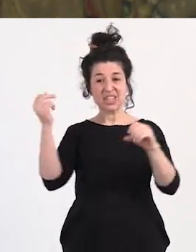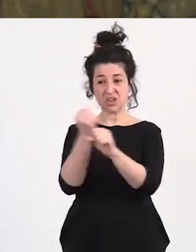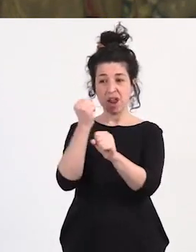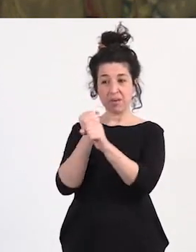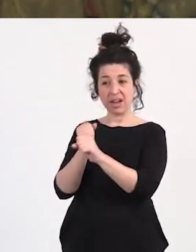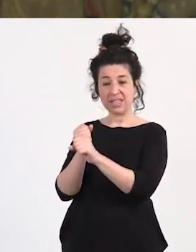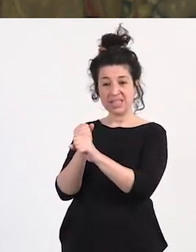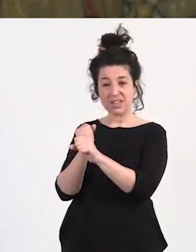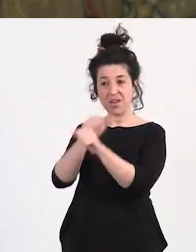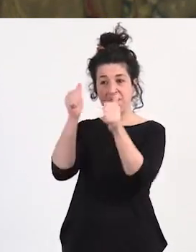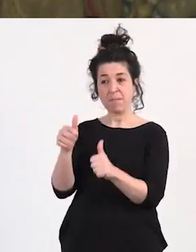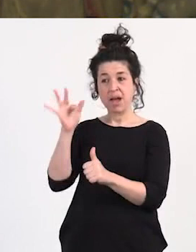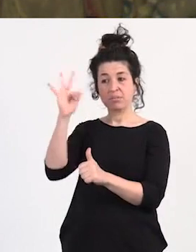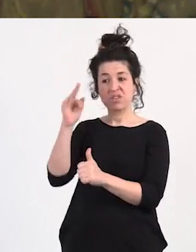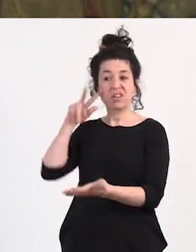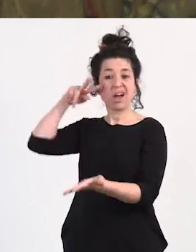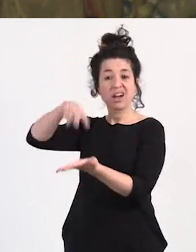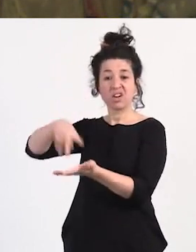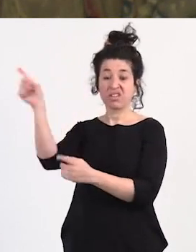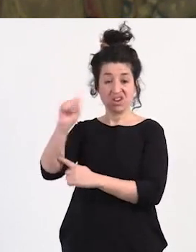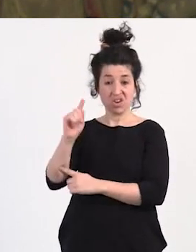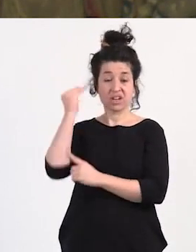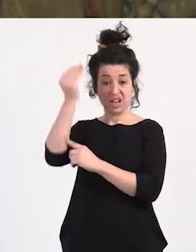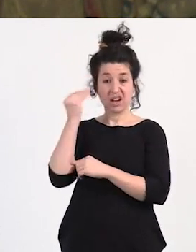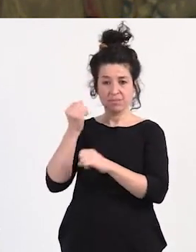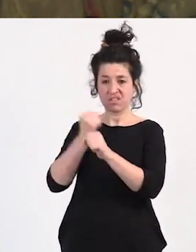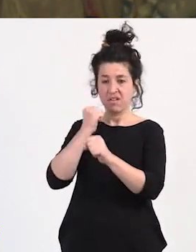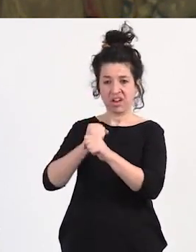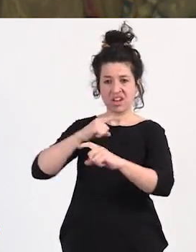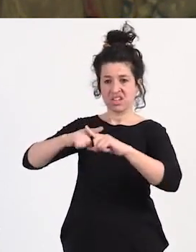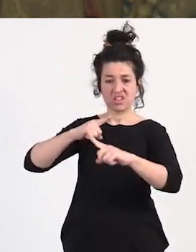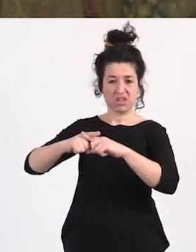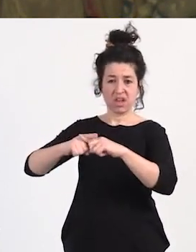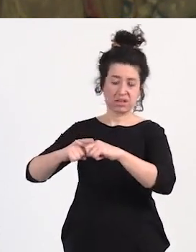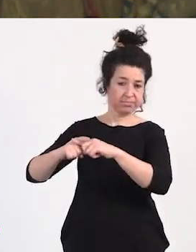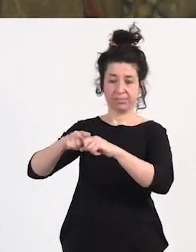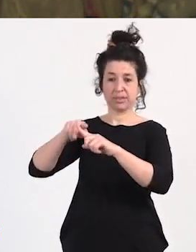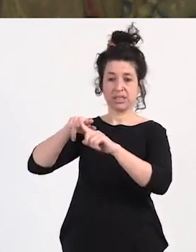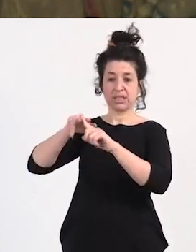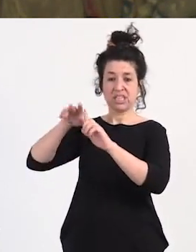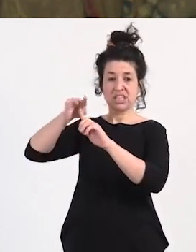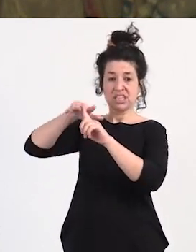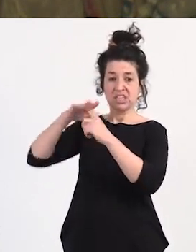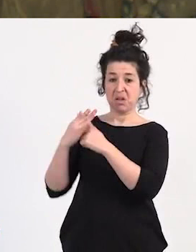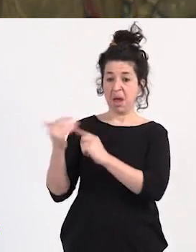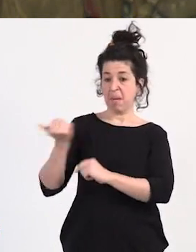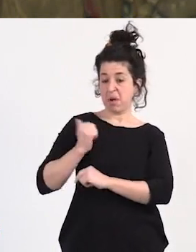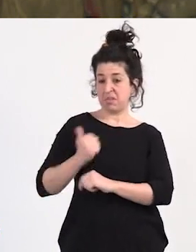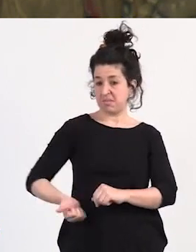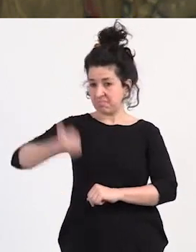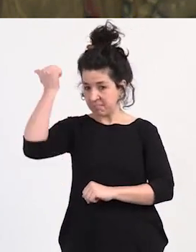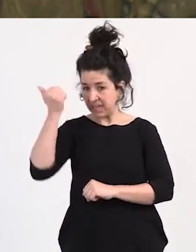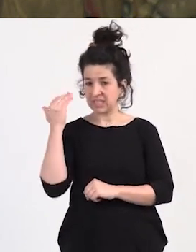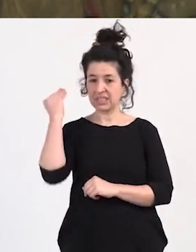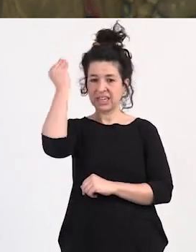una forma positiva hacia las trabajadoras sexuales sino que las explota más todavía queremos ser pioneras en crear una